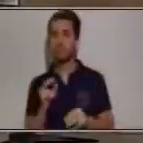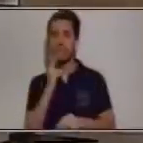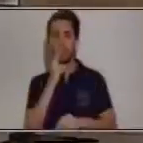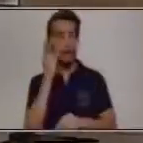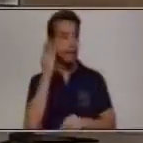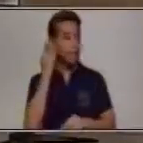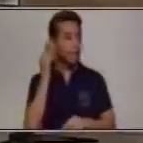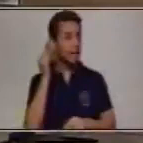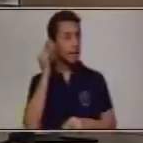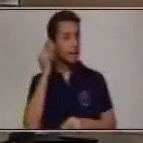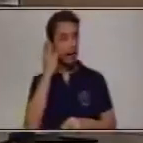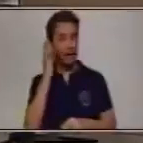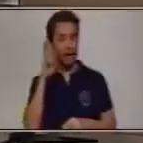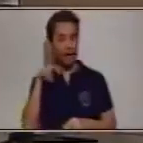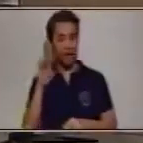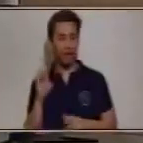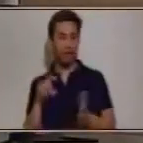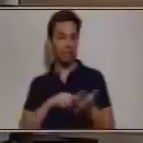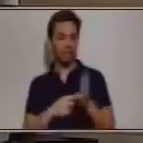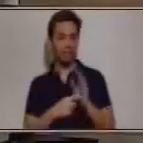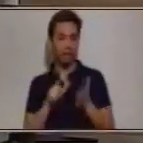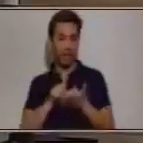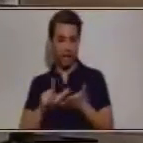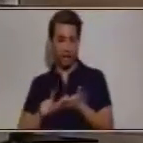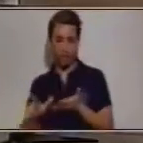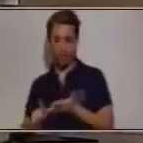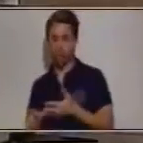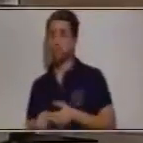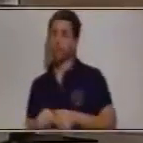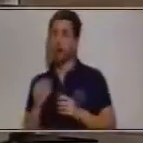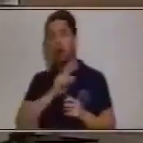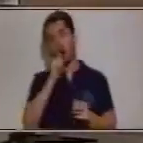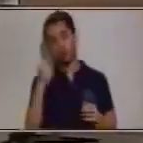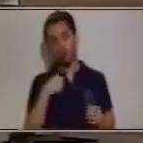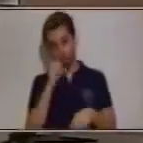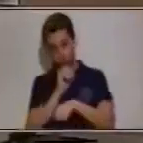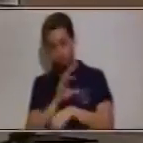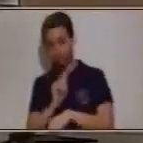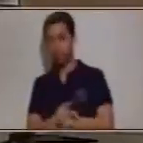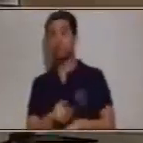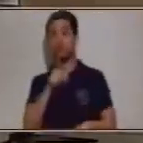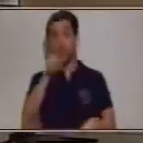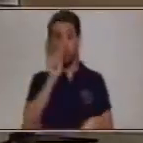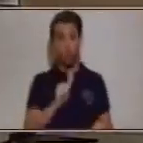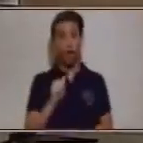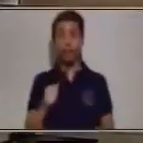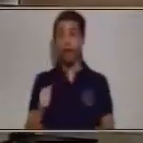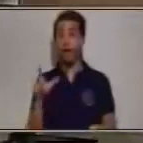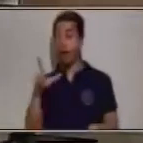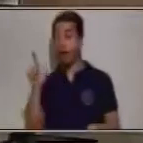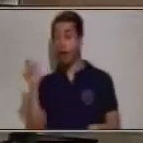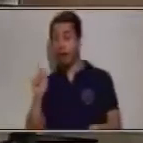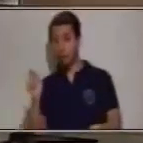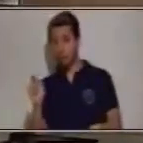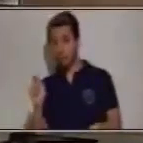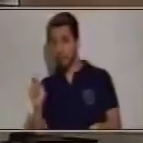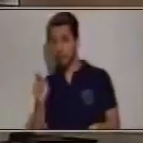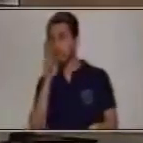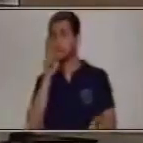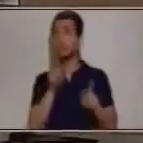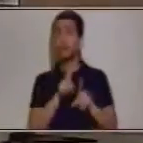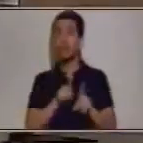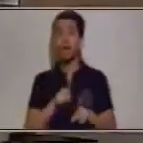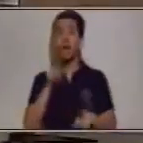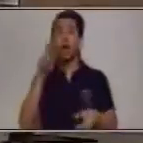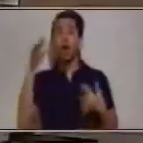más, vamos con otra recomendación. Espero que tengas a la mano un pequeño lápiz y, por supuesto, una hoja de